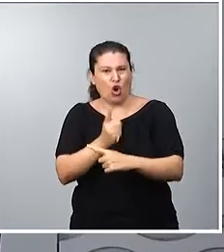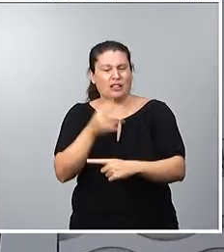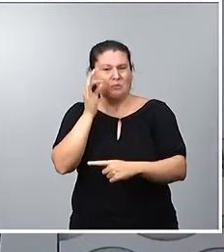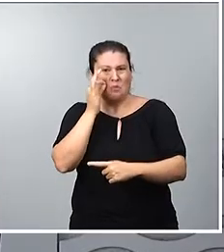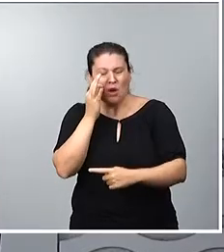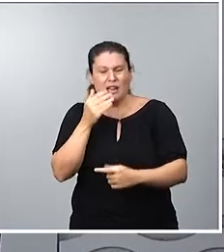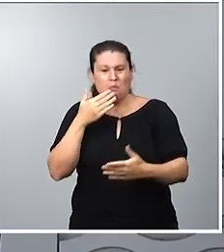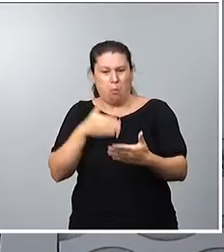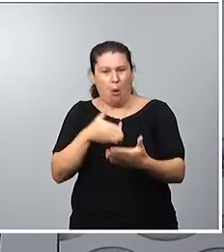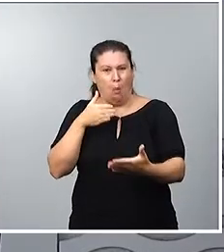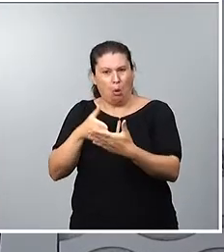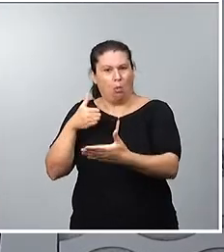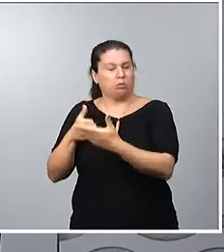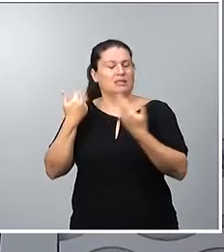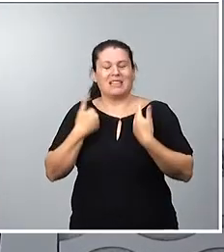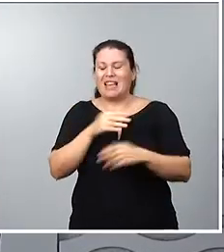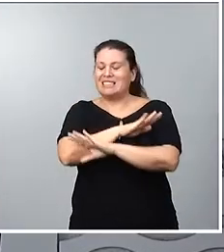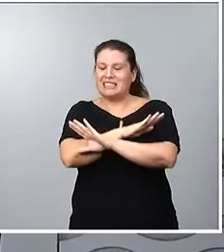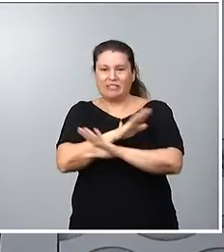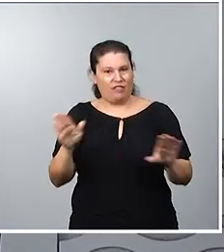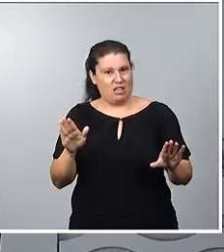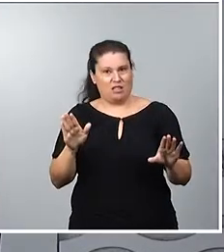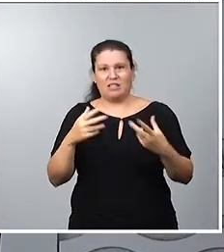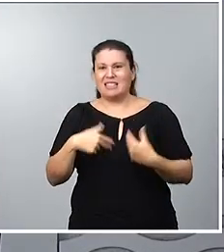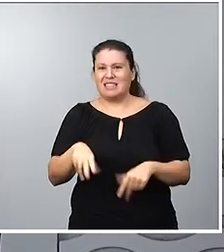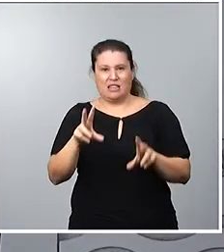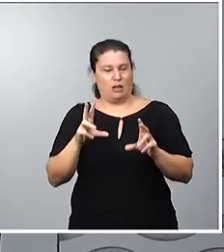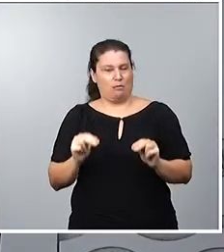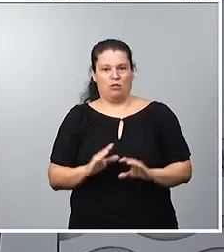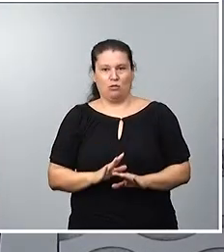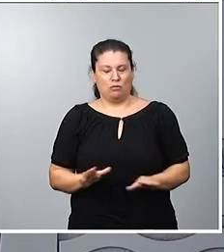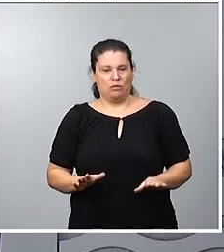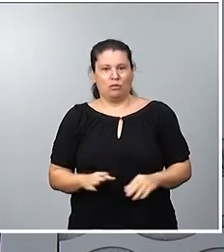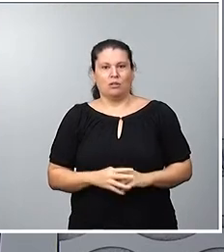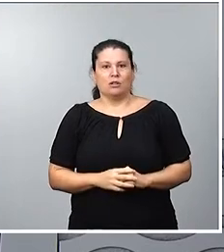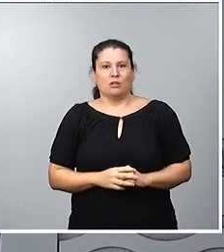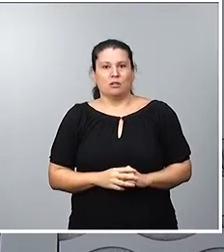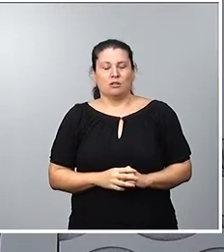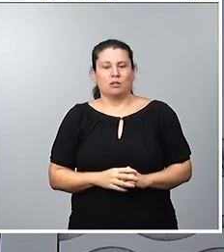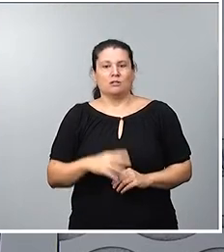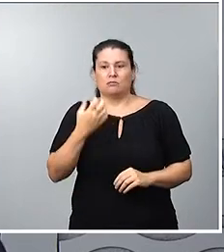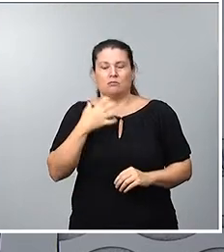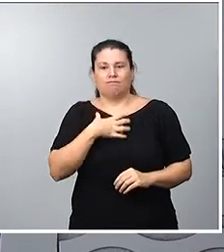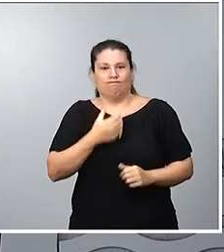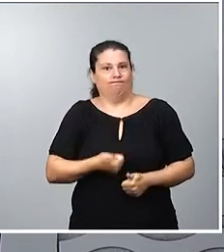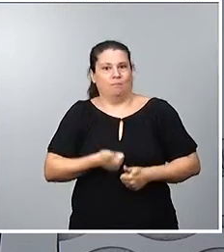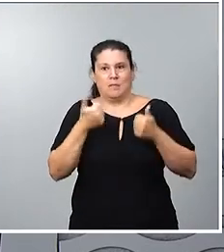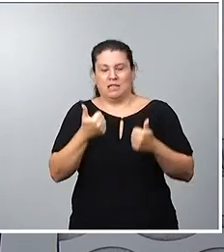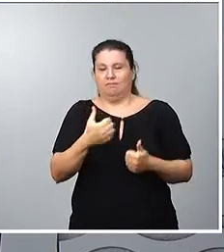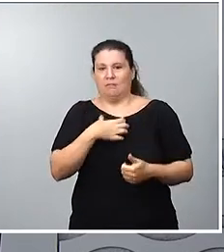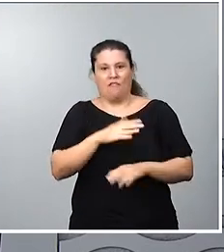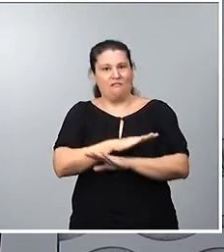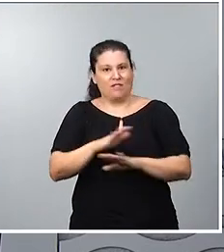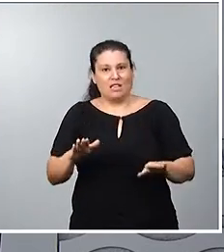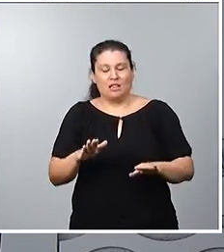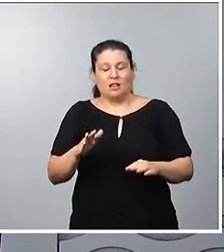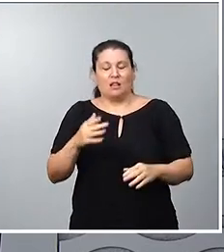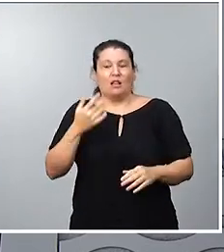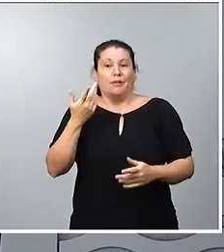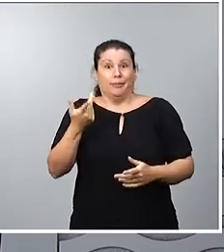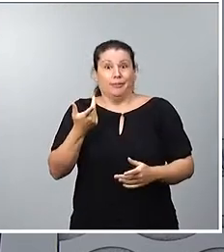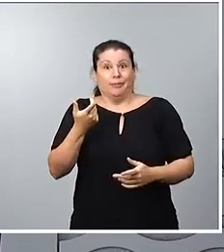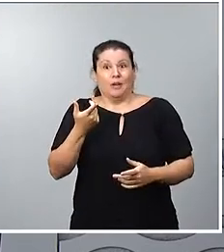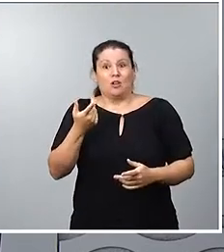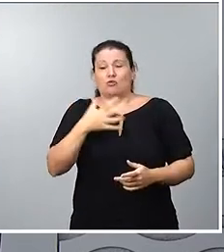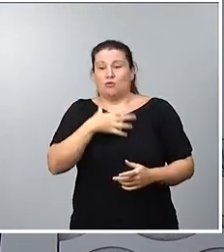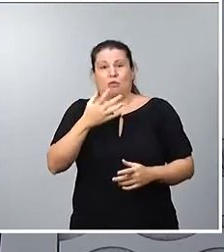obstáculo en el deporte. Se ha acabado. Se ha acabado y lamentablemente ha tenido que ser por un incidente que no debería